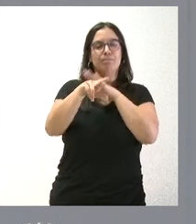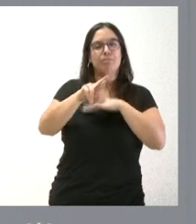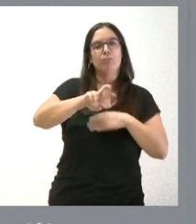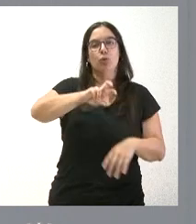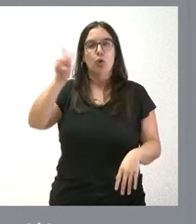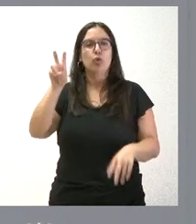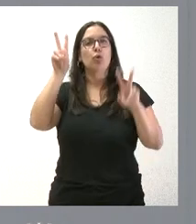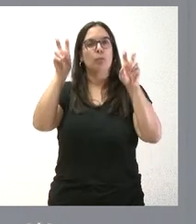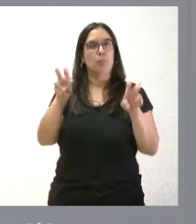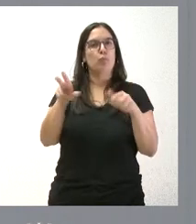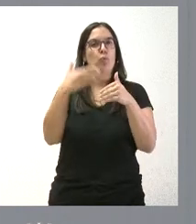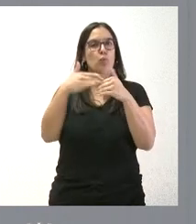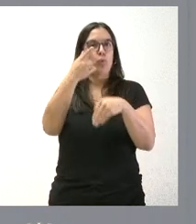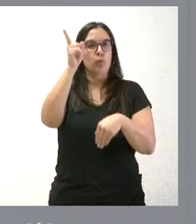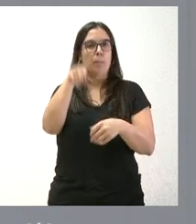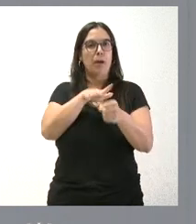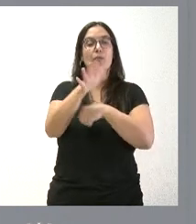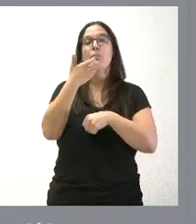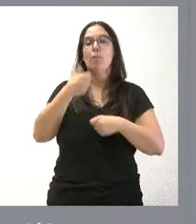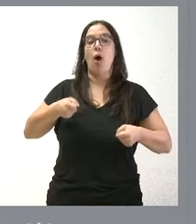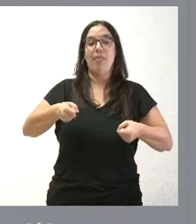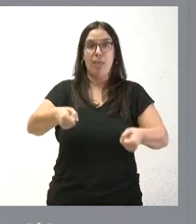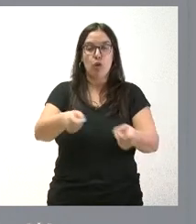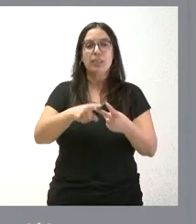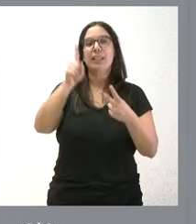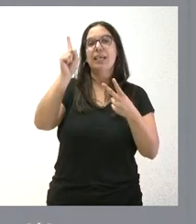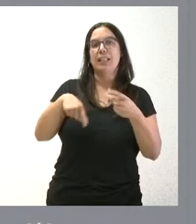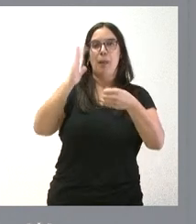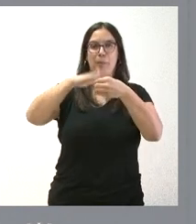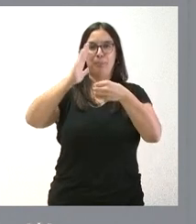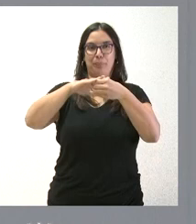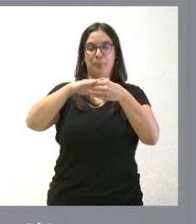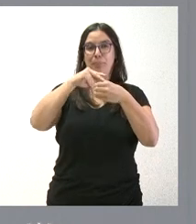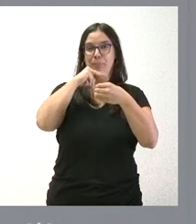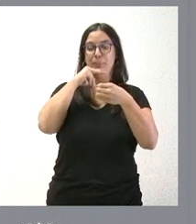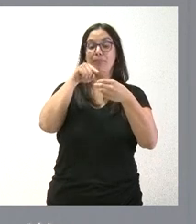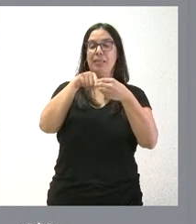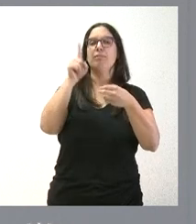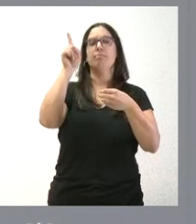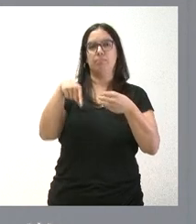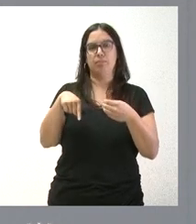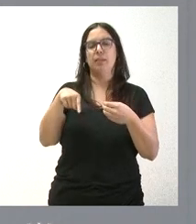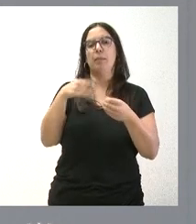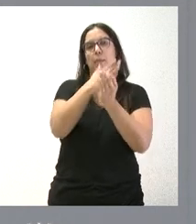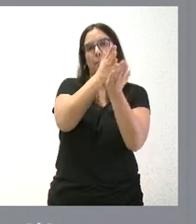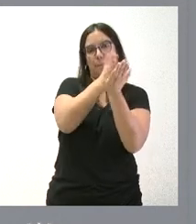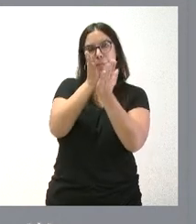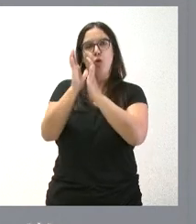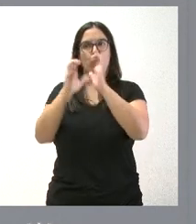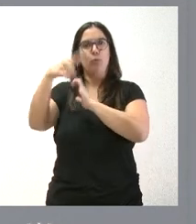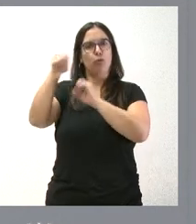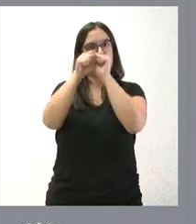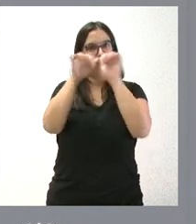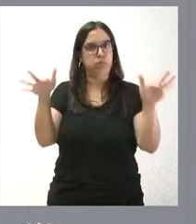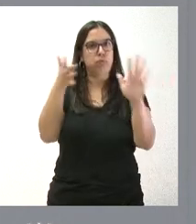innovador en este ámbito, como es el caso de los andadores y de los inodoros, de los cuales ustedes también como medios de comunicación se han hecho eco